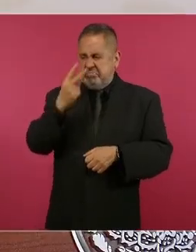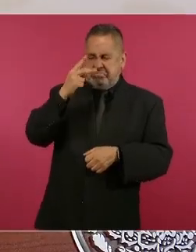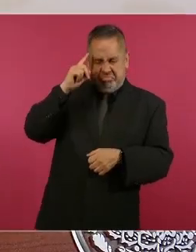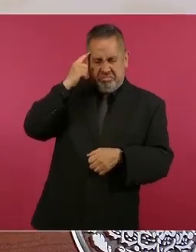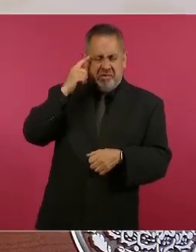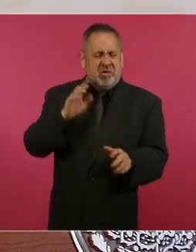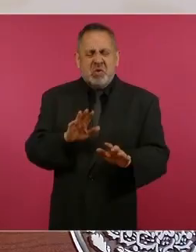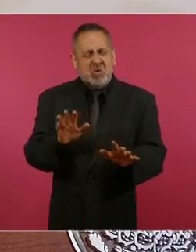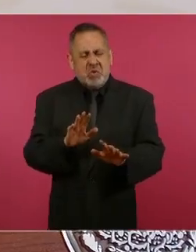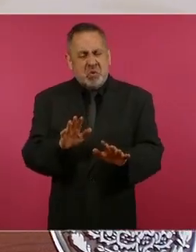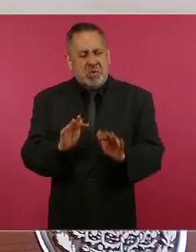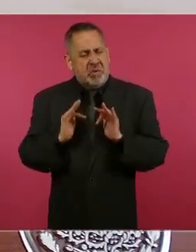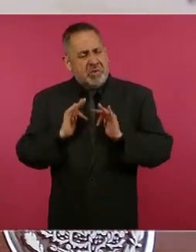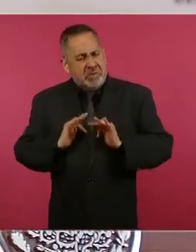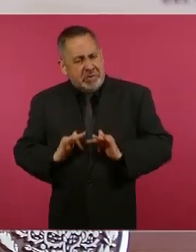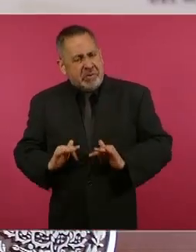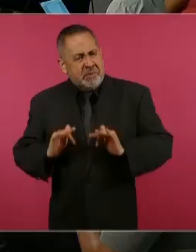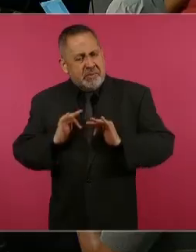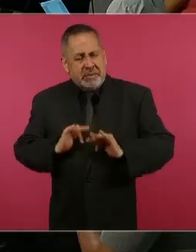estar tranquilos.